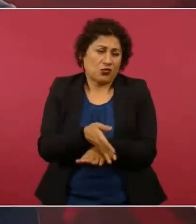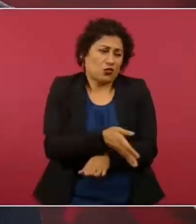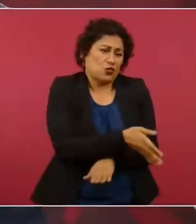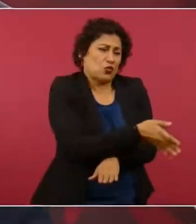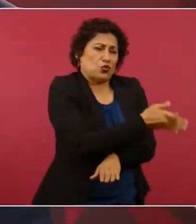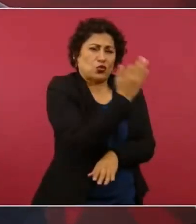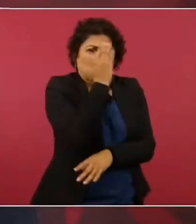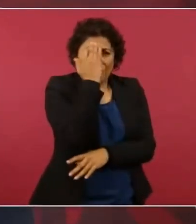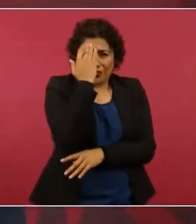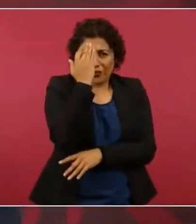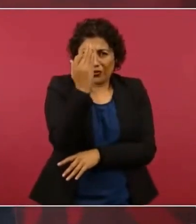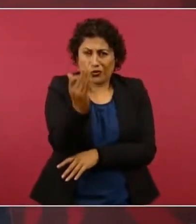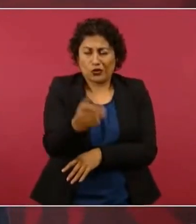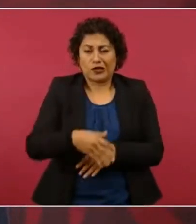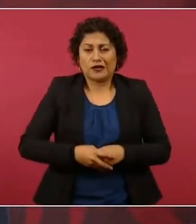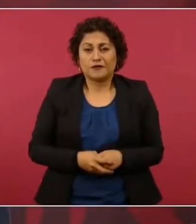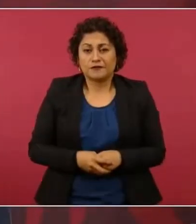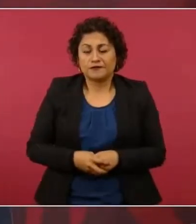Entonces, ahora resulta